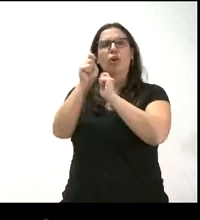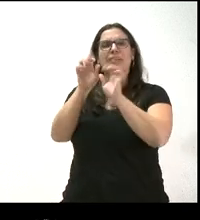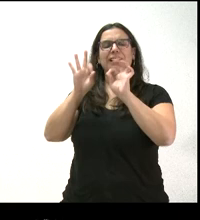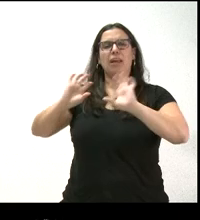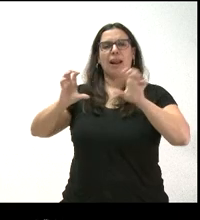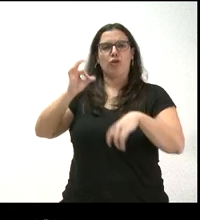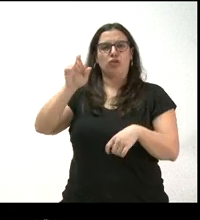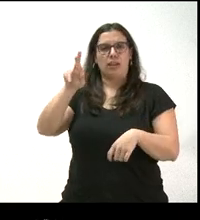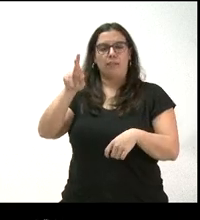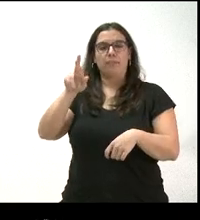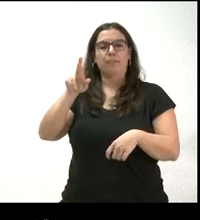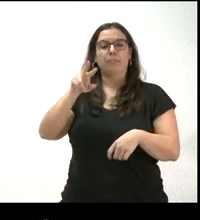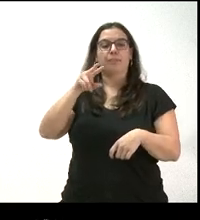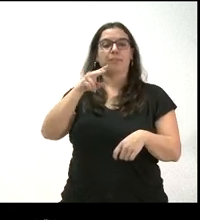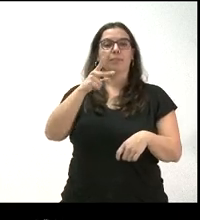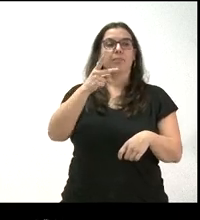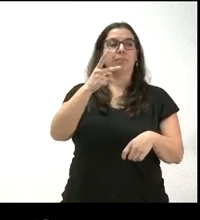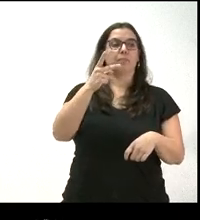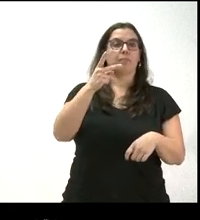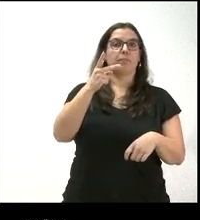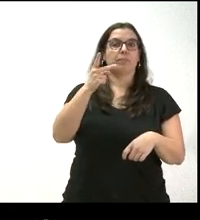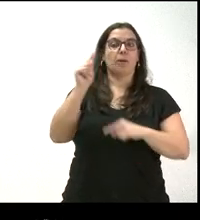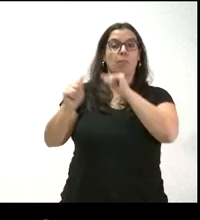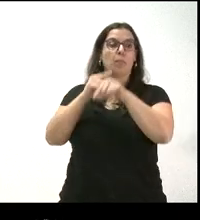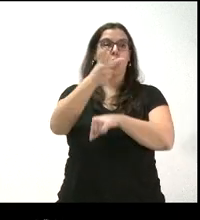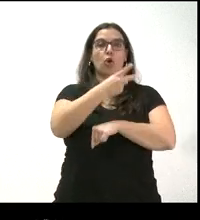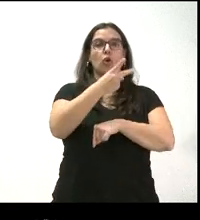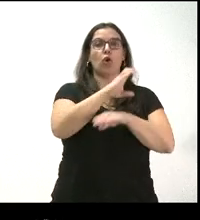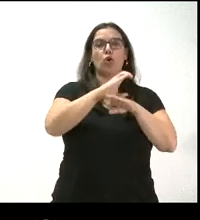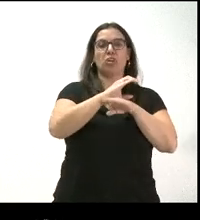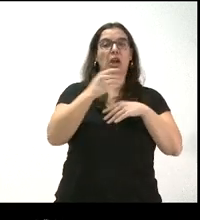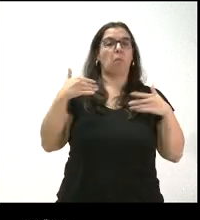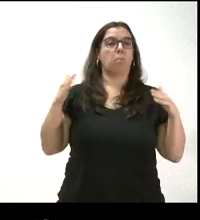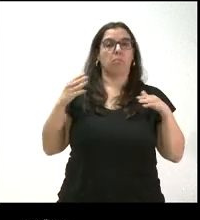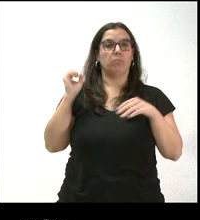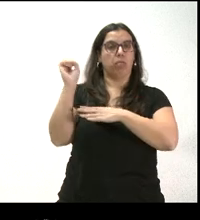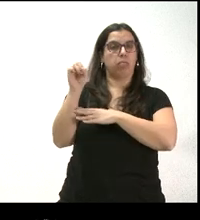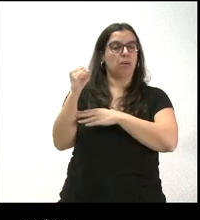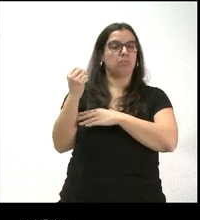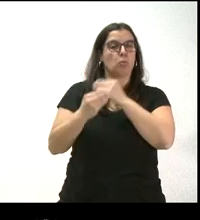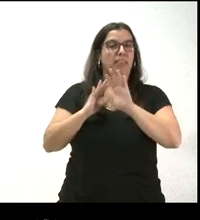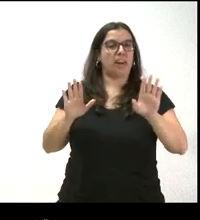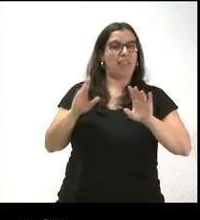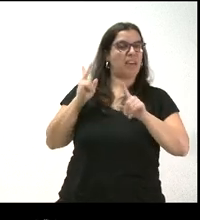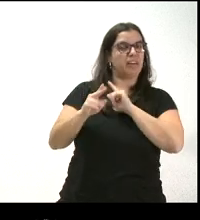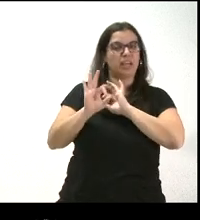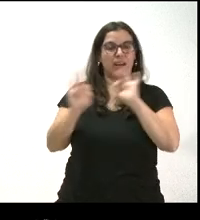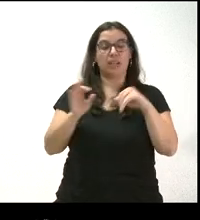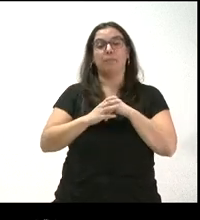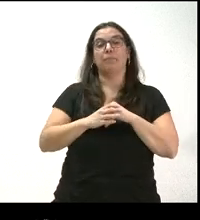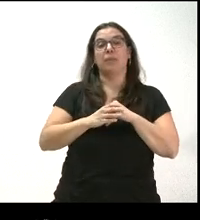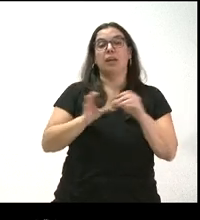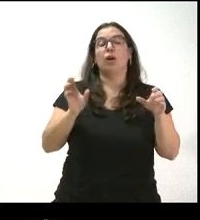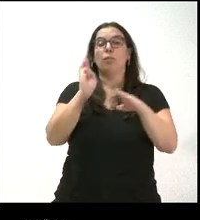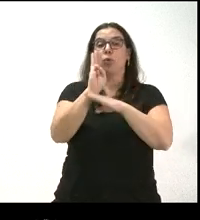Y estos consejeros no hicieron nada por evitarlo, ¿no? Ha pedido Francisco Igea, el procurador del Grupo